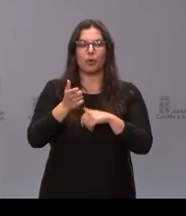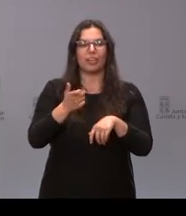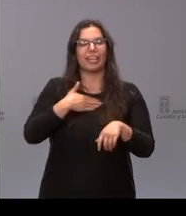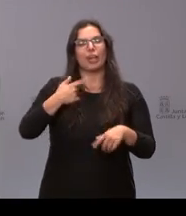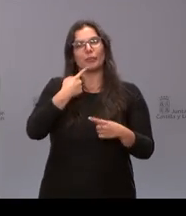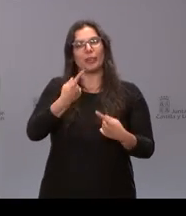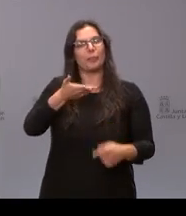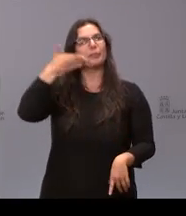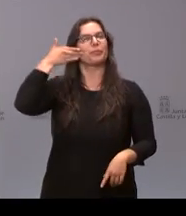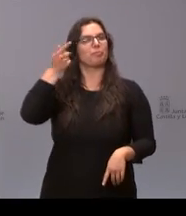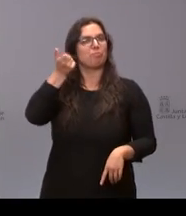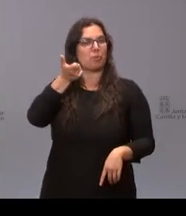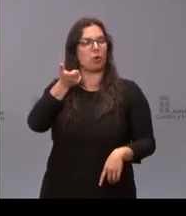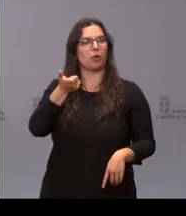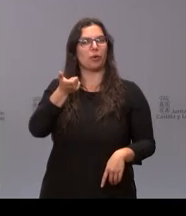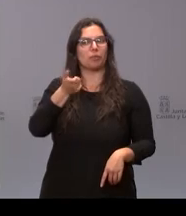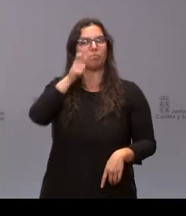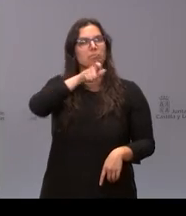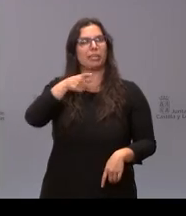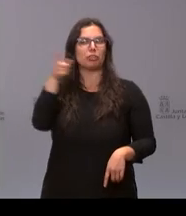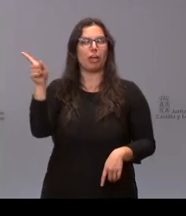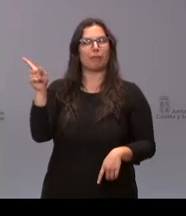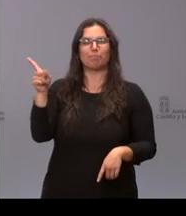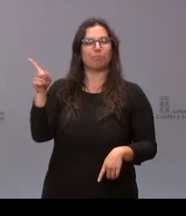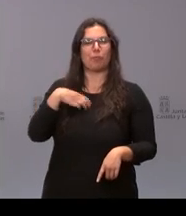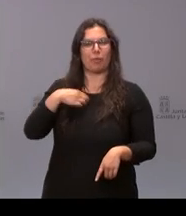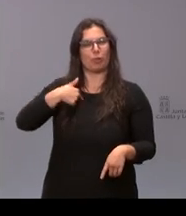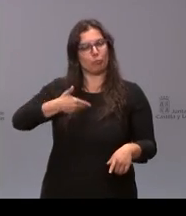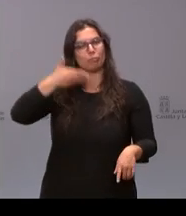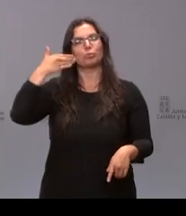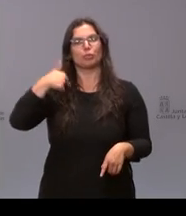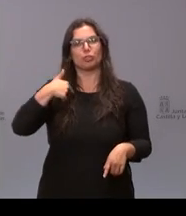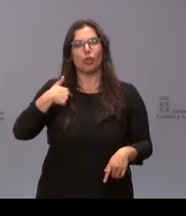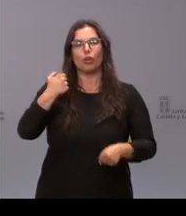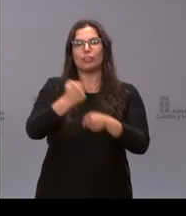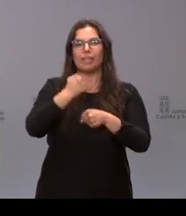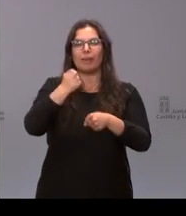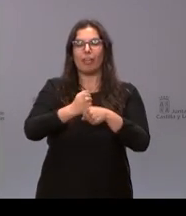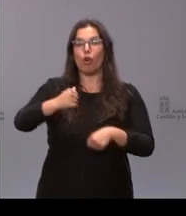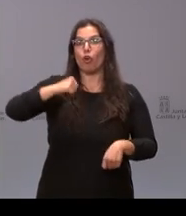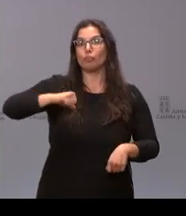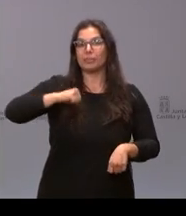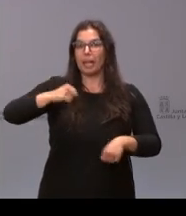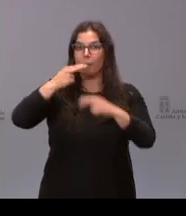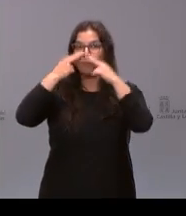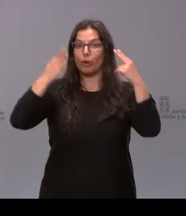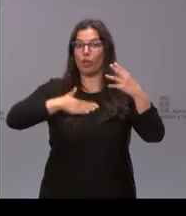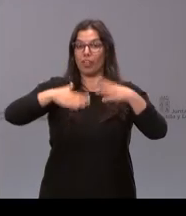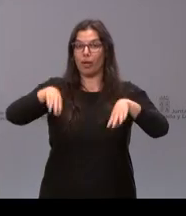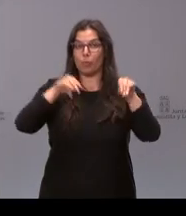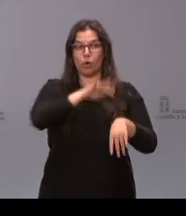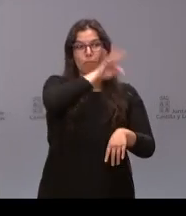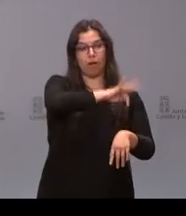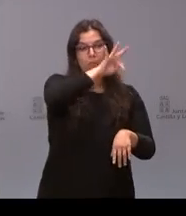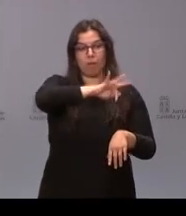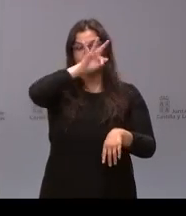algo que seguramente muy pocas personas pueden hacer que es haber trabajado en todos los hospitales públicos de Burgos desde